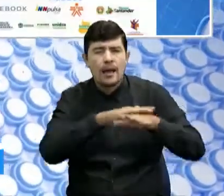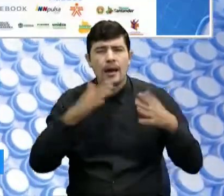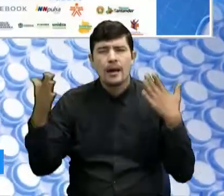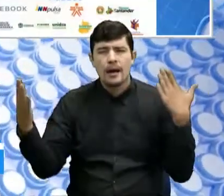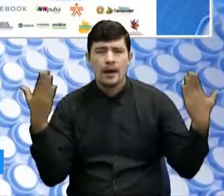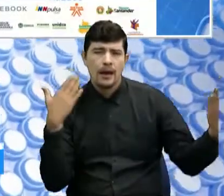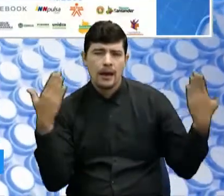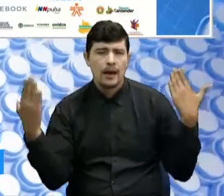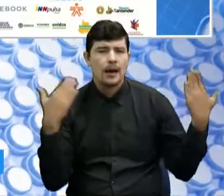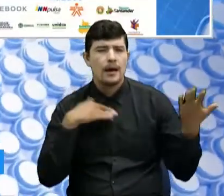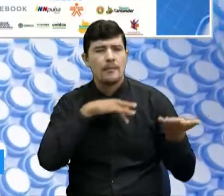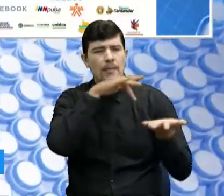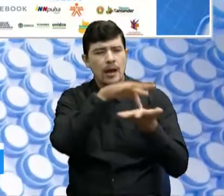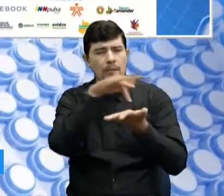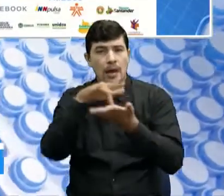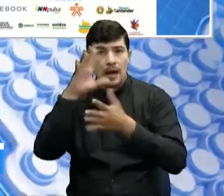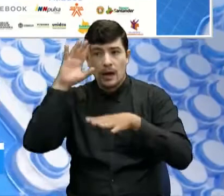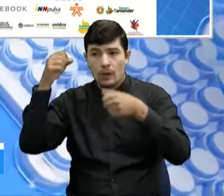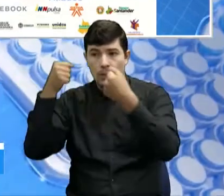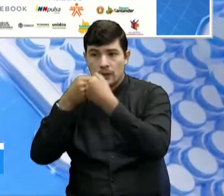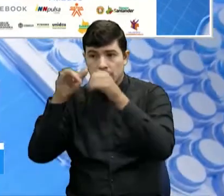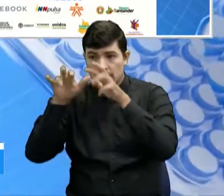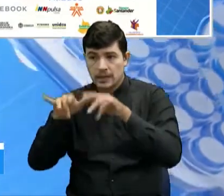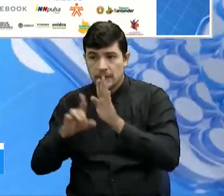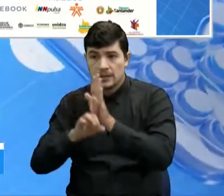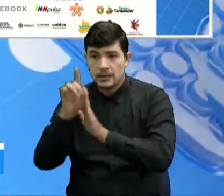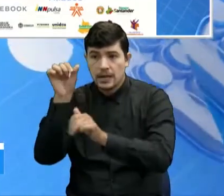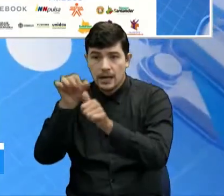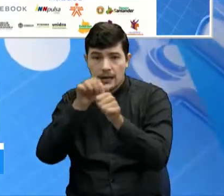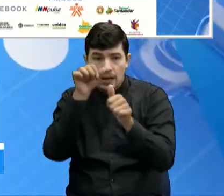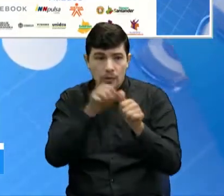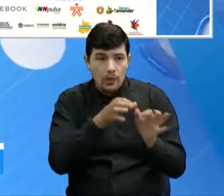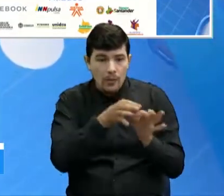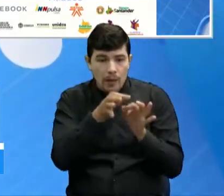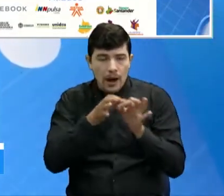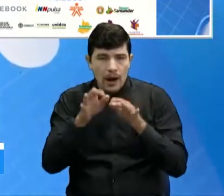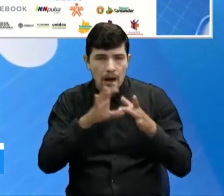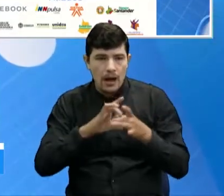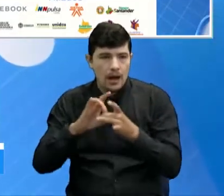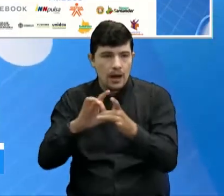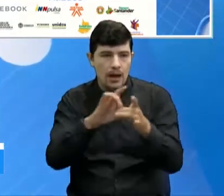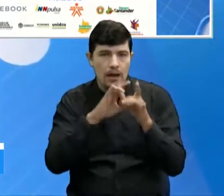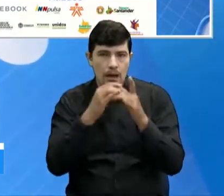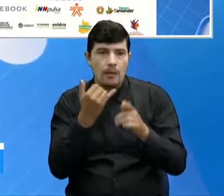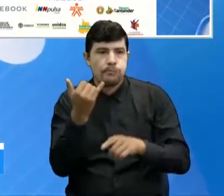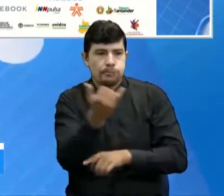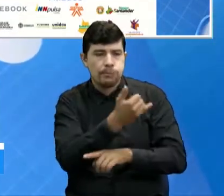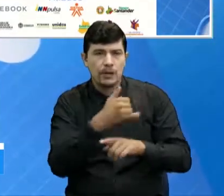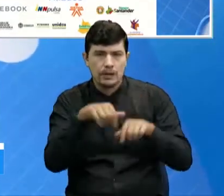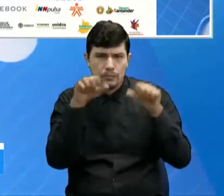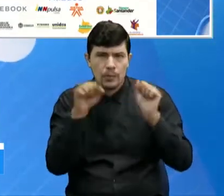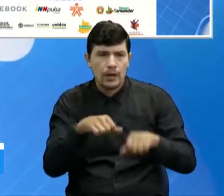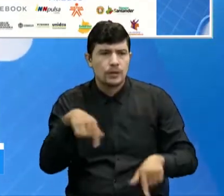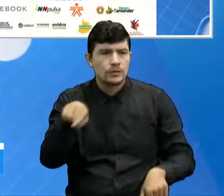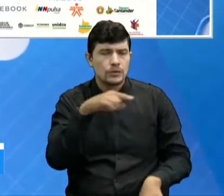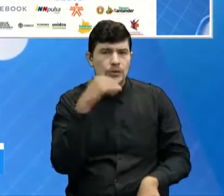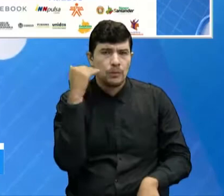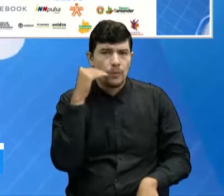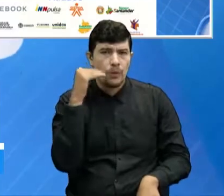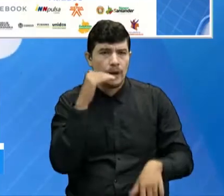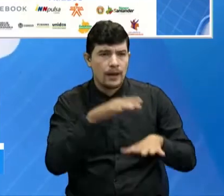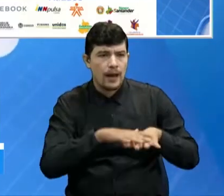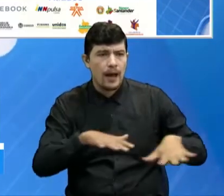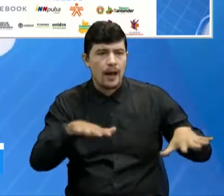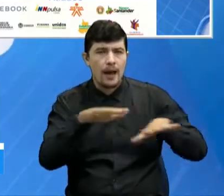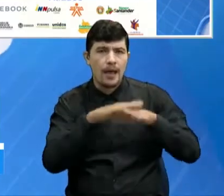Secretaría de Desarrollo en cada uno de los municipios para que exista la conectividad en internet y las mujeres rurales y mujeres campesinas